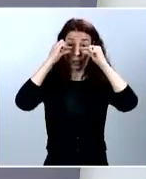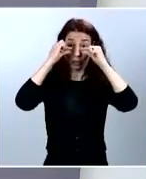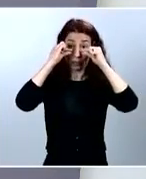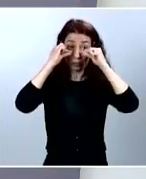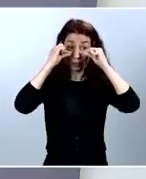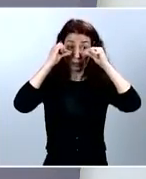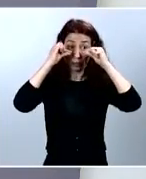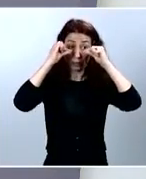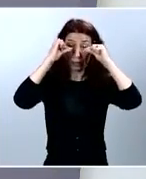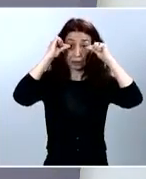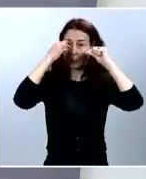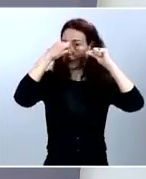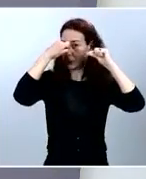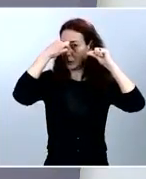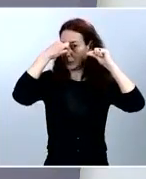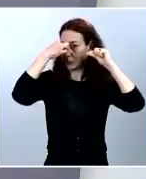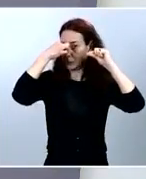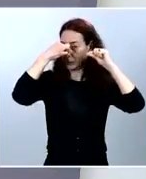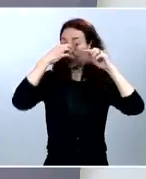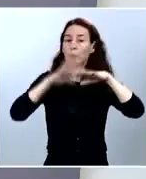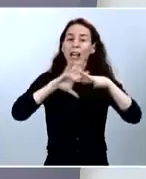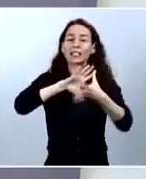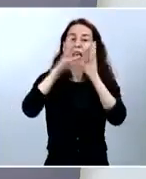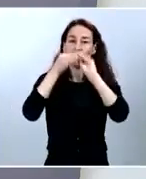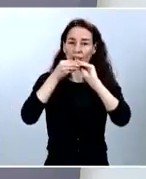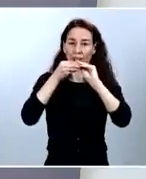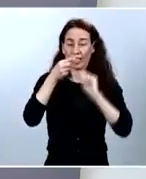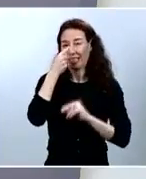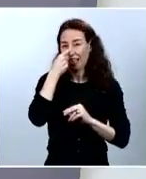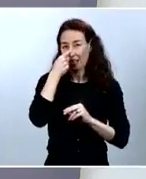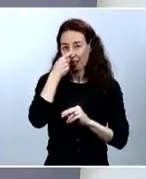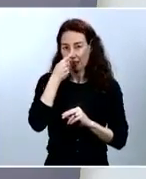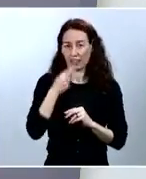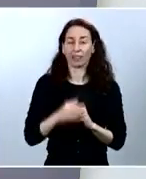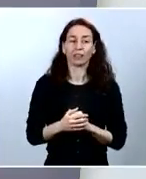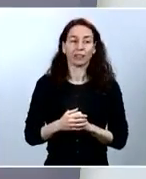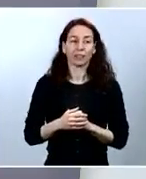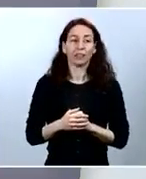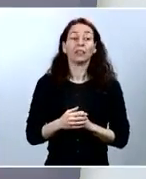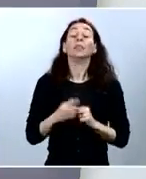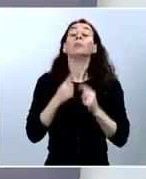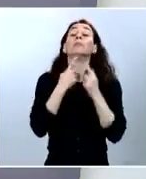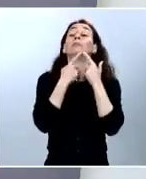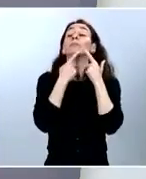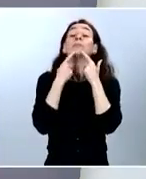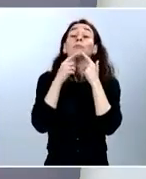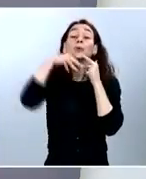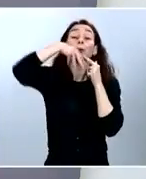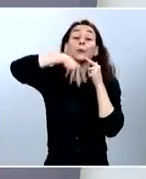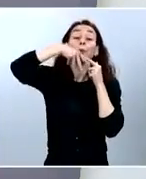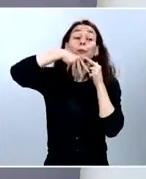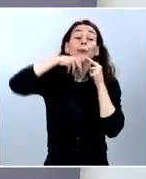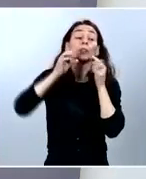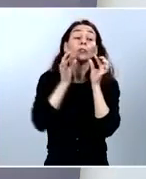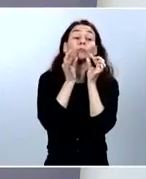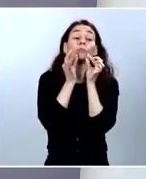y te lo ajustas para que no se salga por la nariz. Y luego, para que no se salga por aquí abajo, por eso están estos pliegues que hacen que